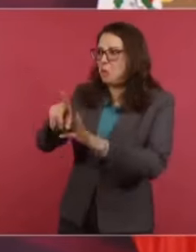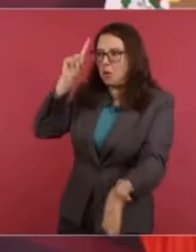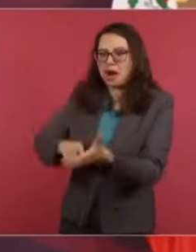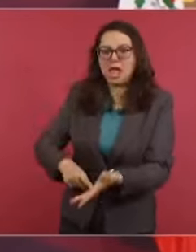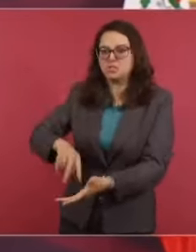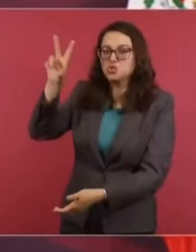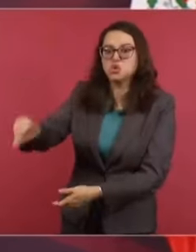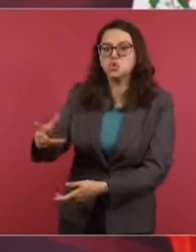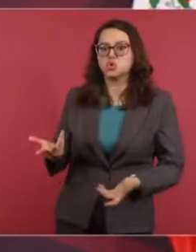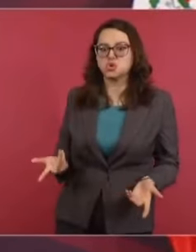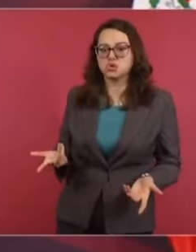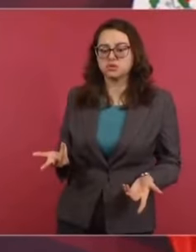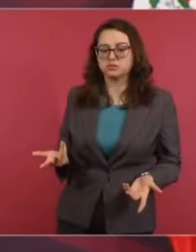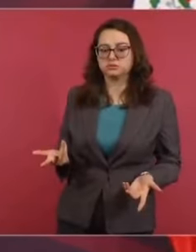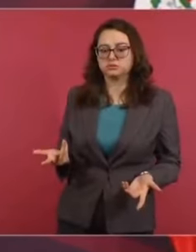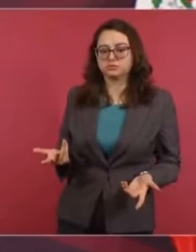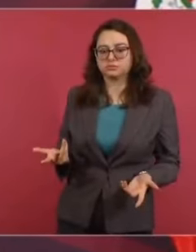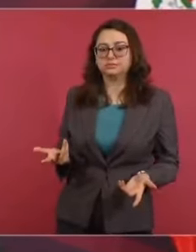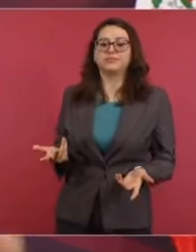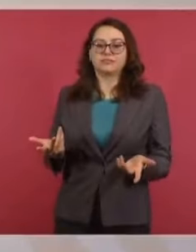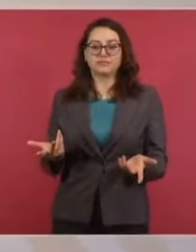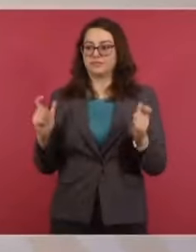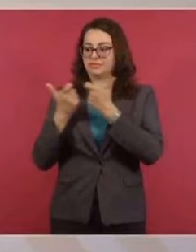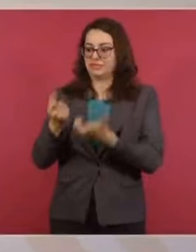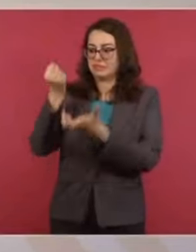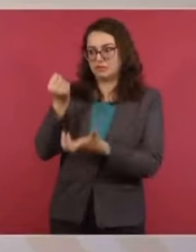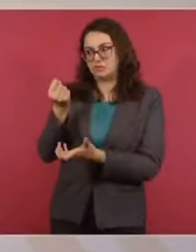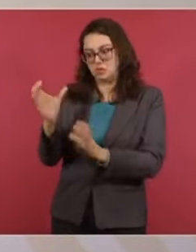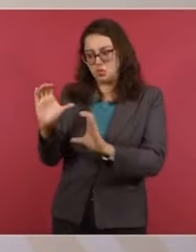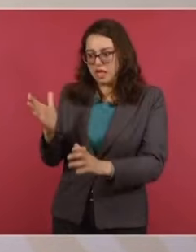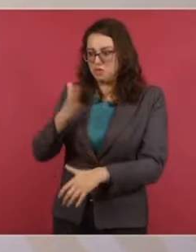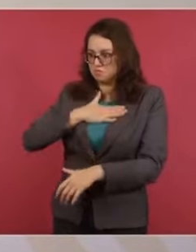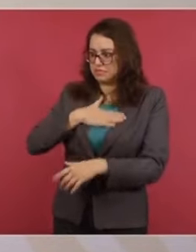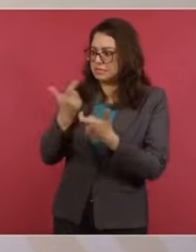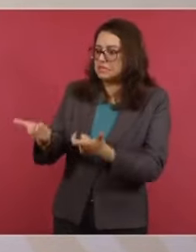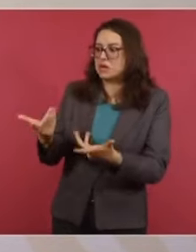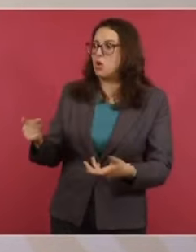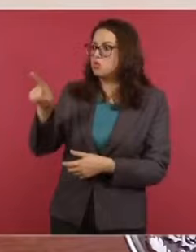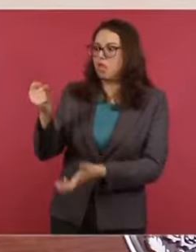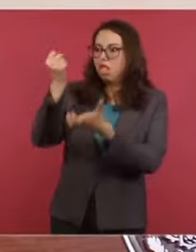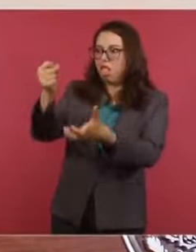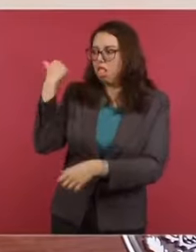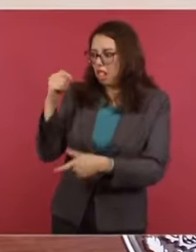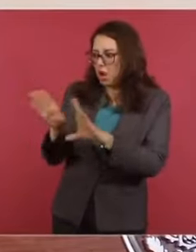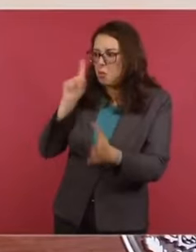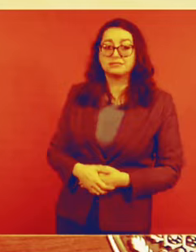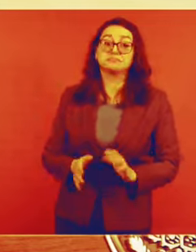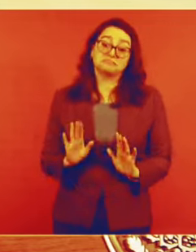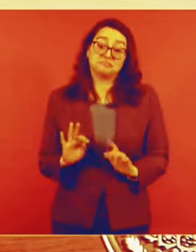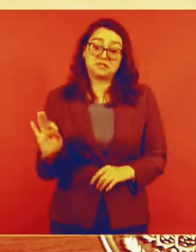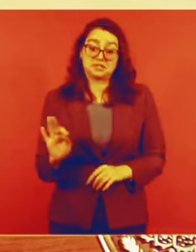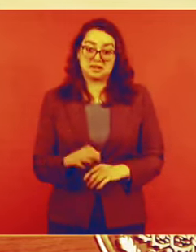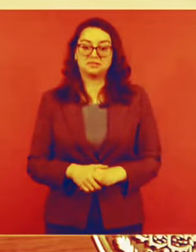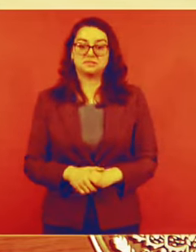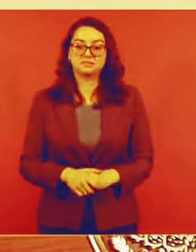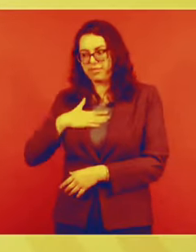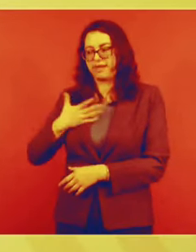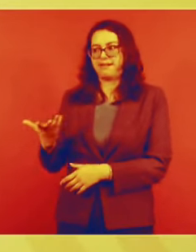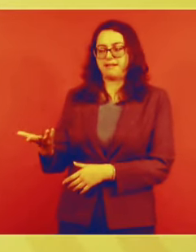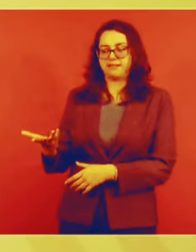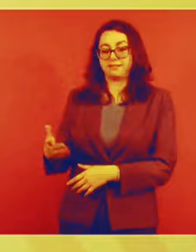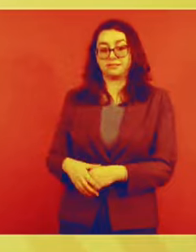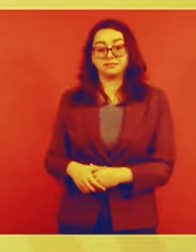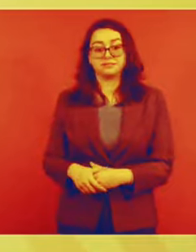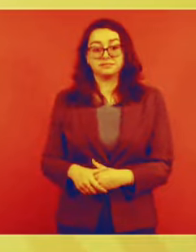si los fideicomisos no se tocan y ahora cómo vas a comprometer para ayudar a Acapulco, si no nos preguntaste,